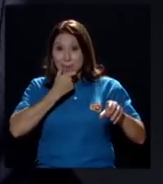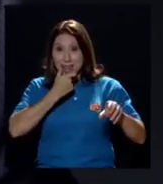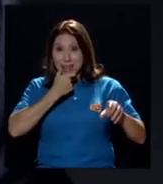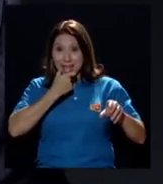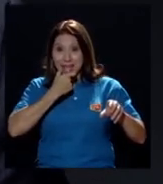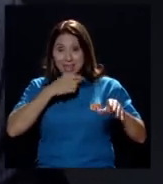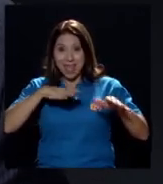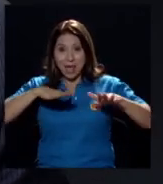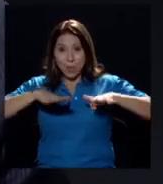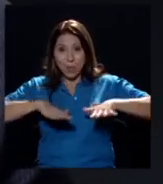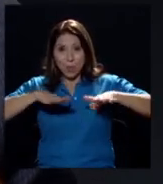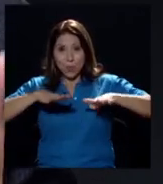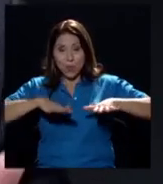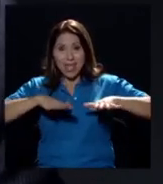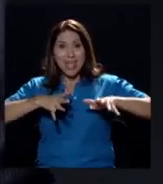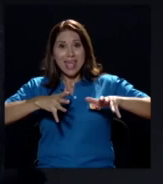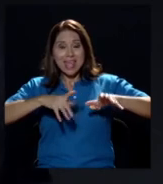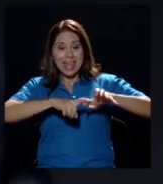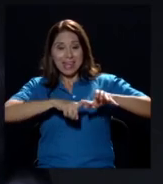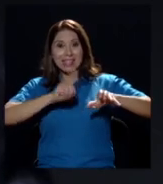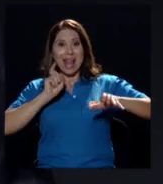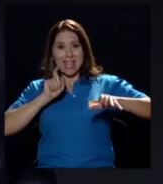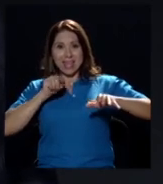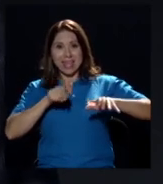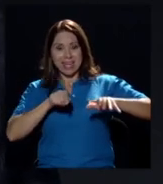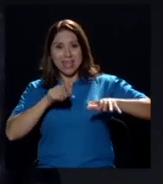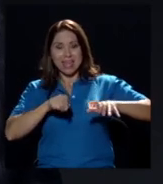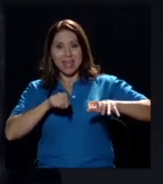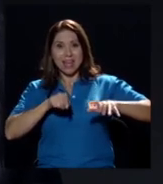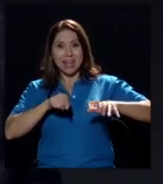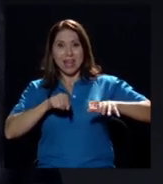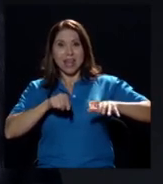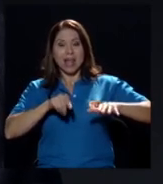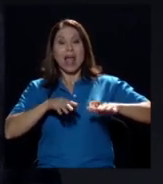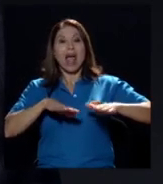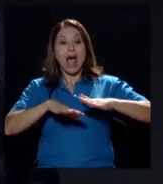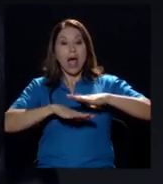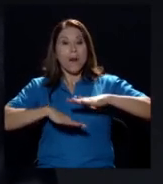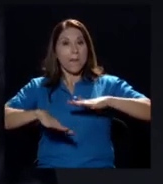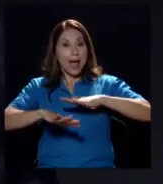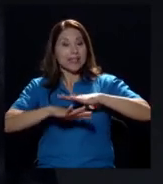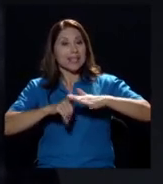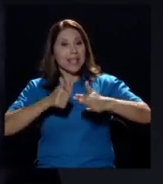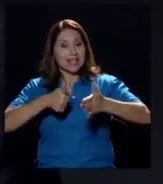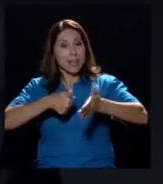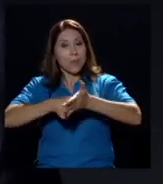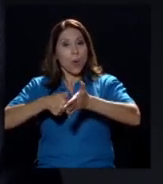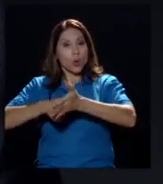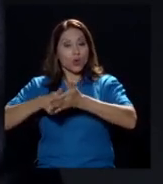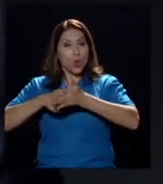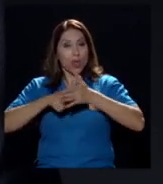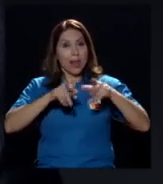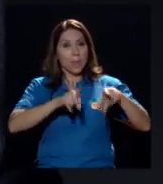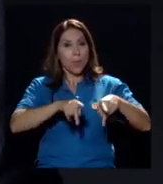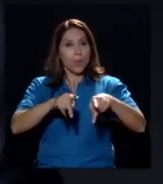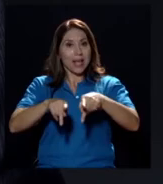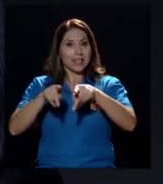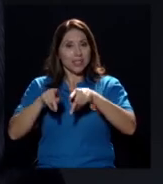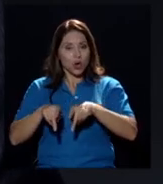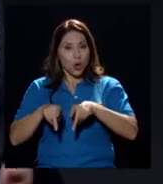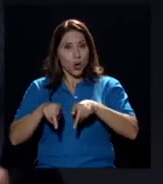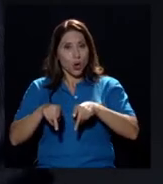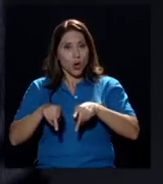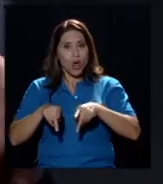a base de ese voto de la población lo cual no es